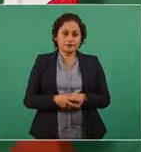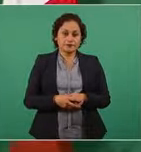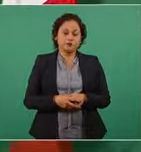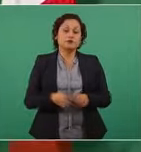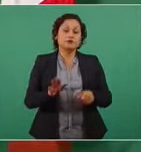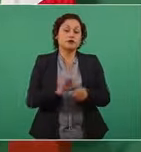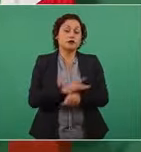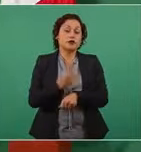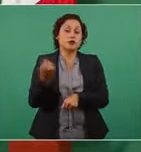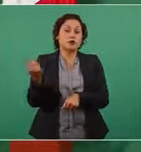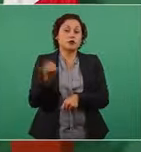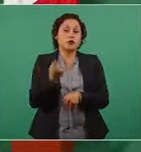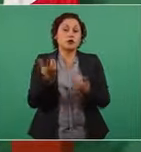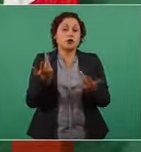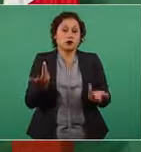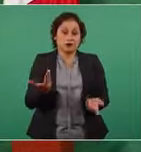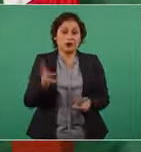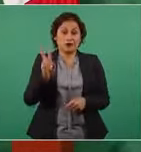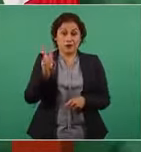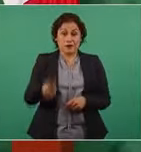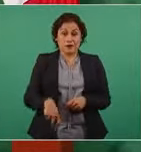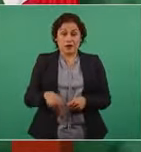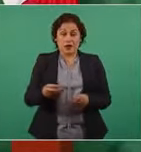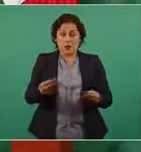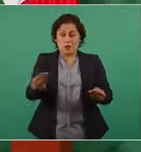se le lanzaron con todo